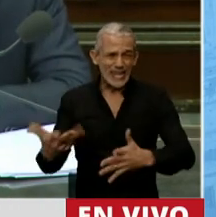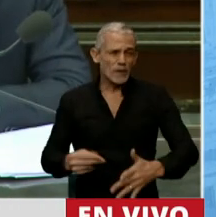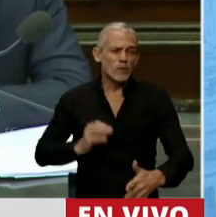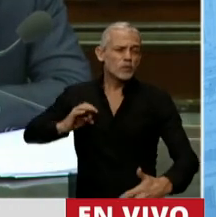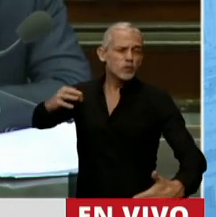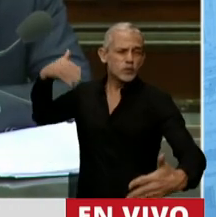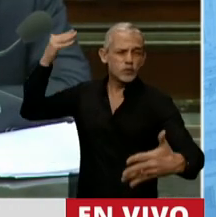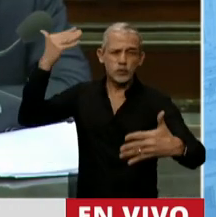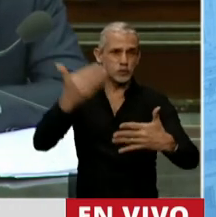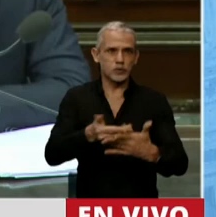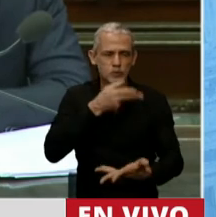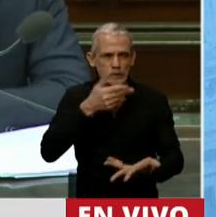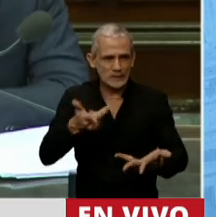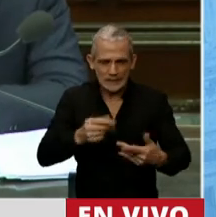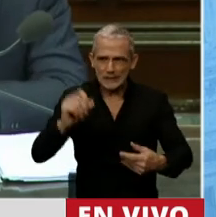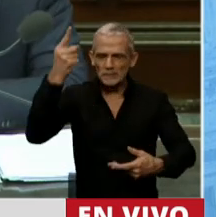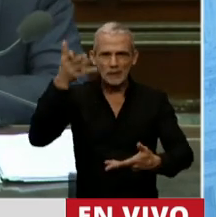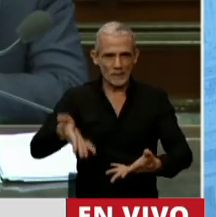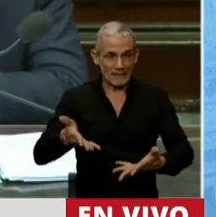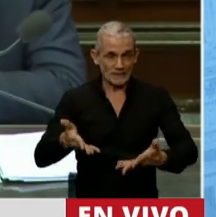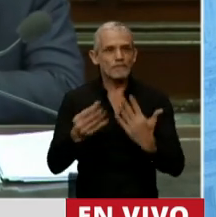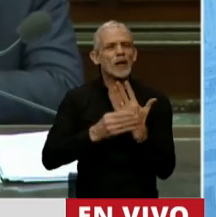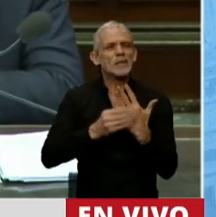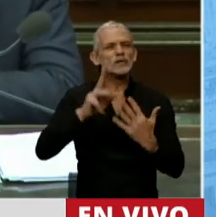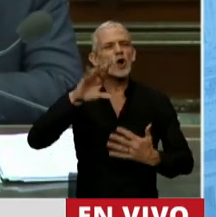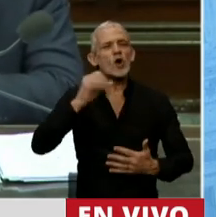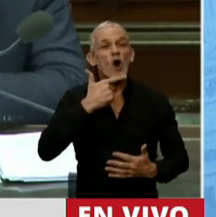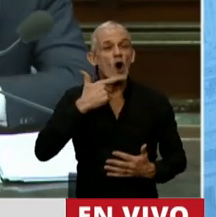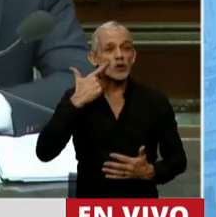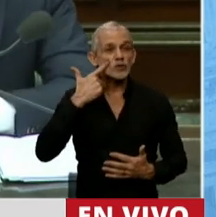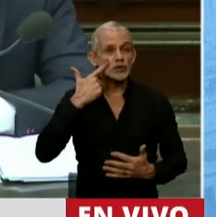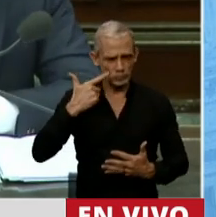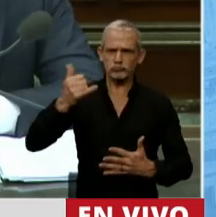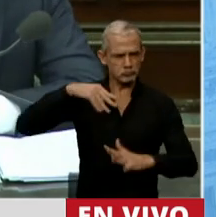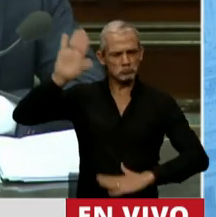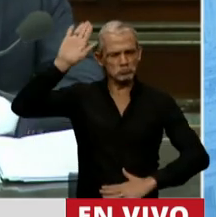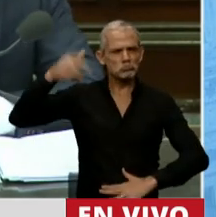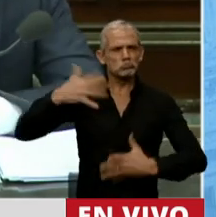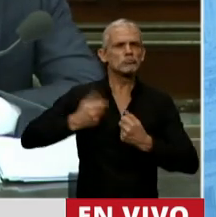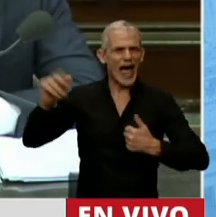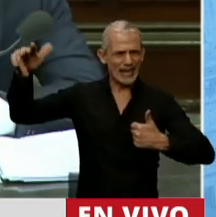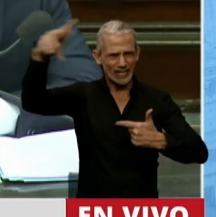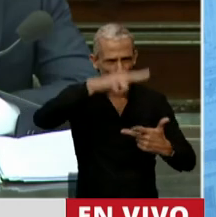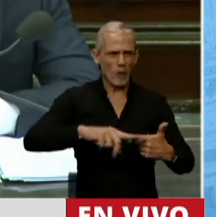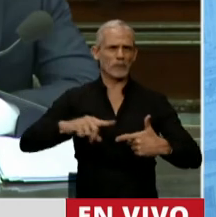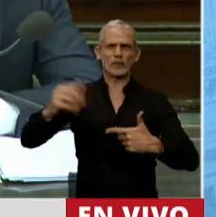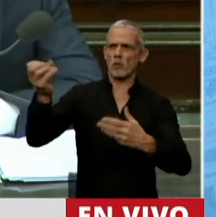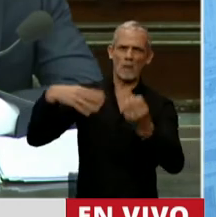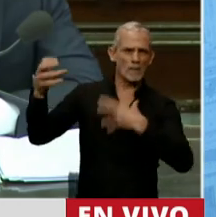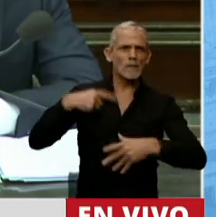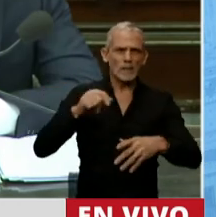muchísimos años que no teníamos. Pero el ministro Agustín Rossi se puso a disposición, mandó helicópteros para poder